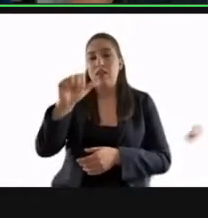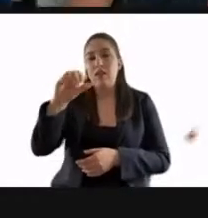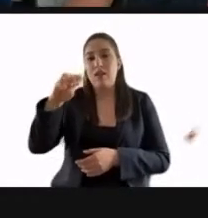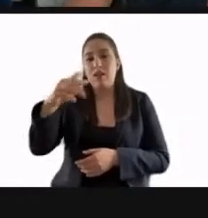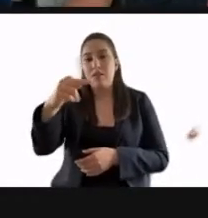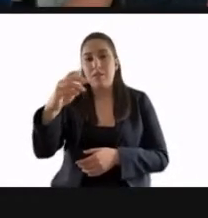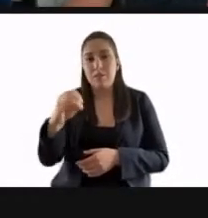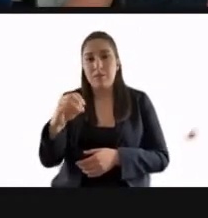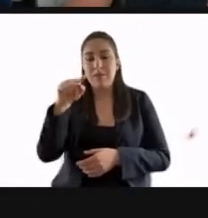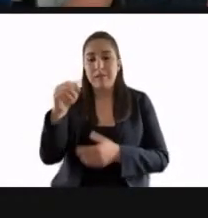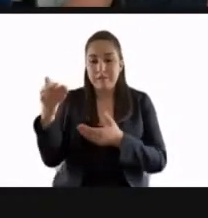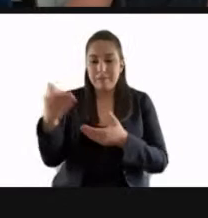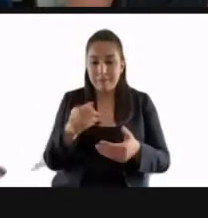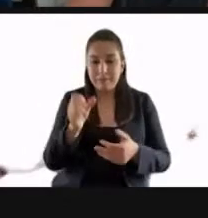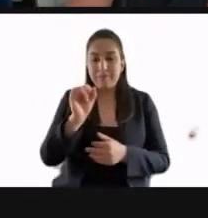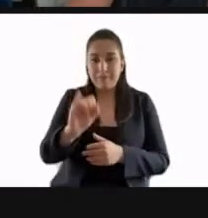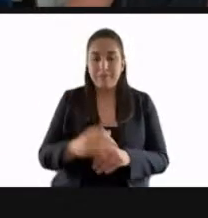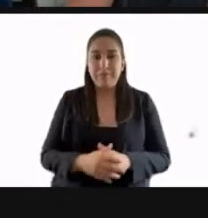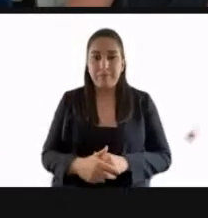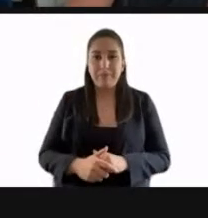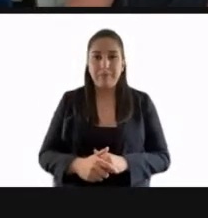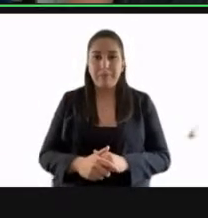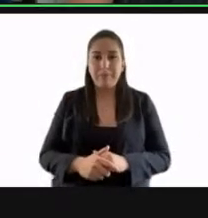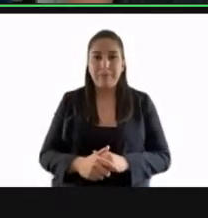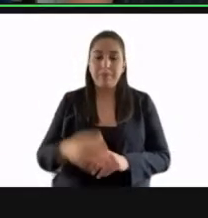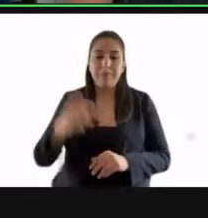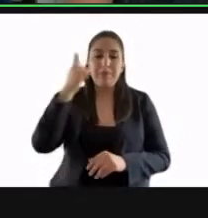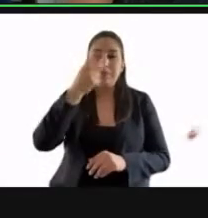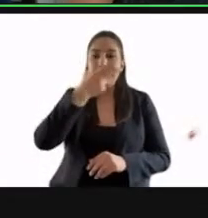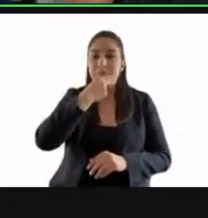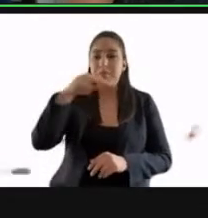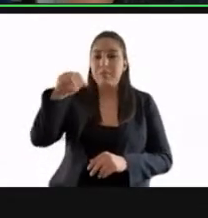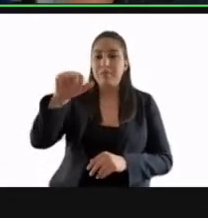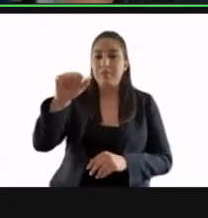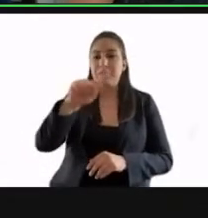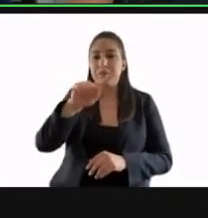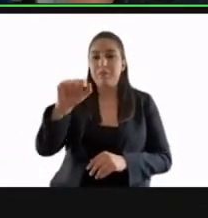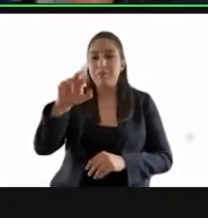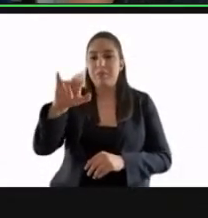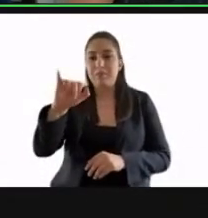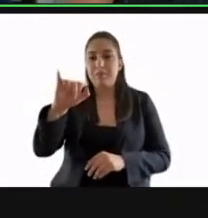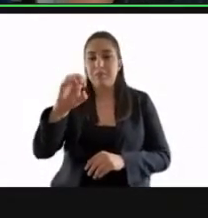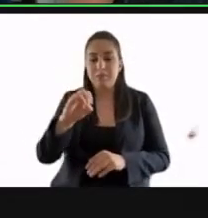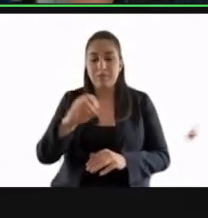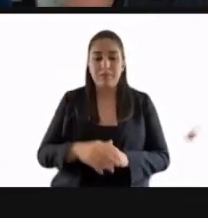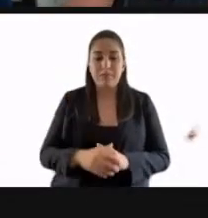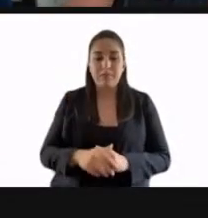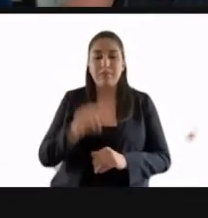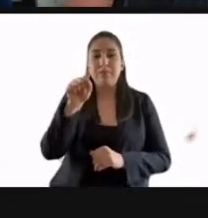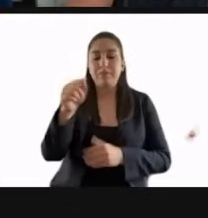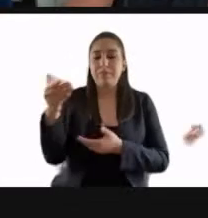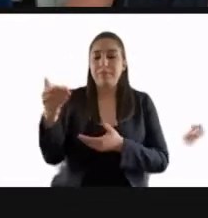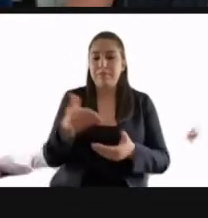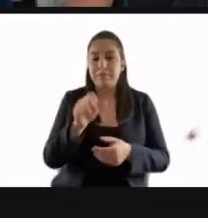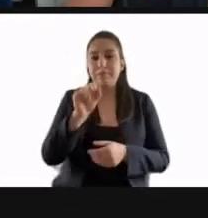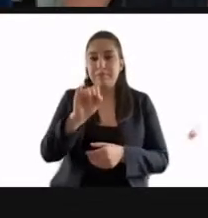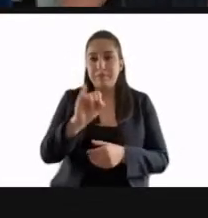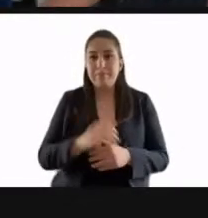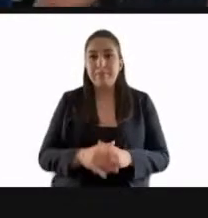Martín del Campo presente. Diputado Nazario Norberto Sánchez. Nazario Norberto presente.